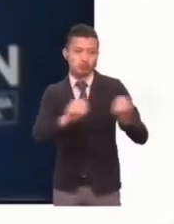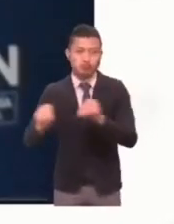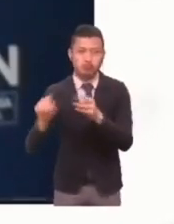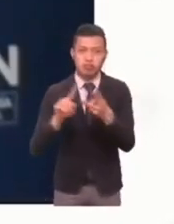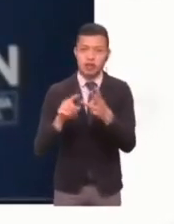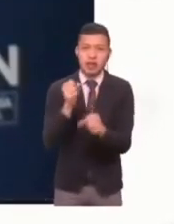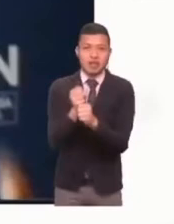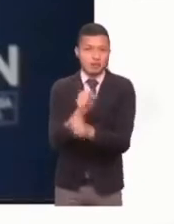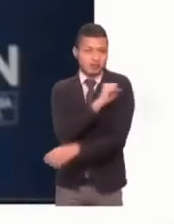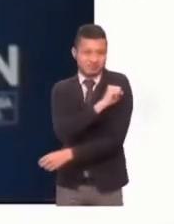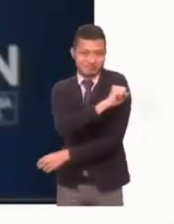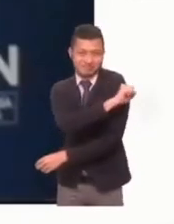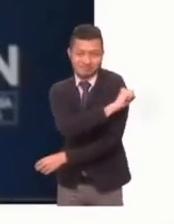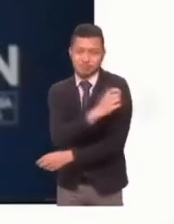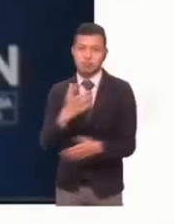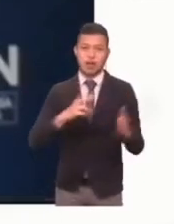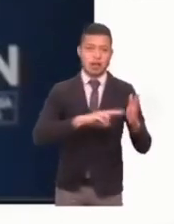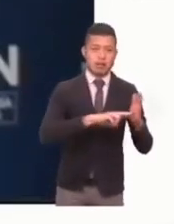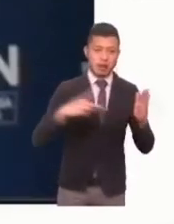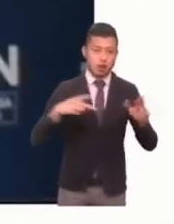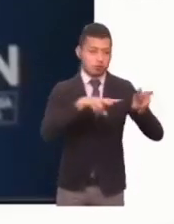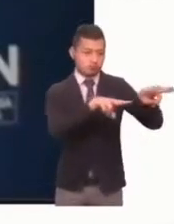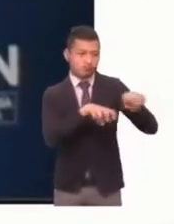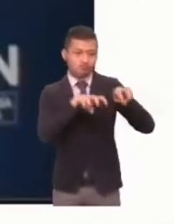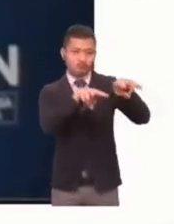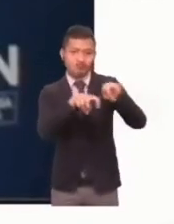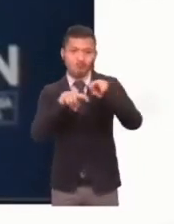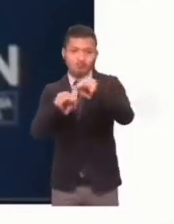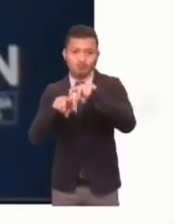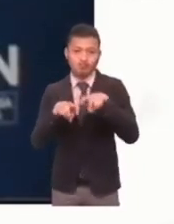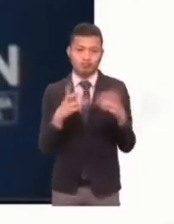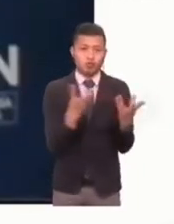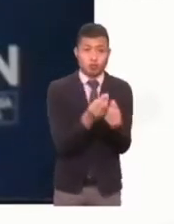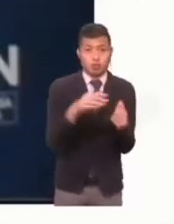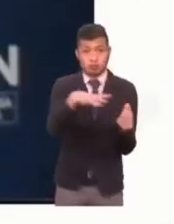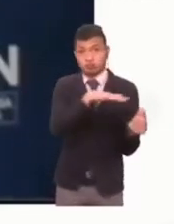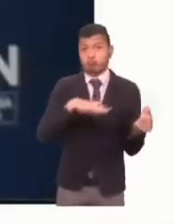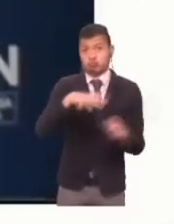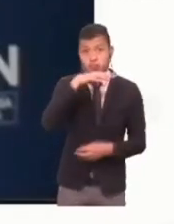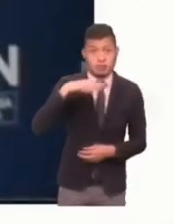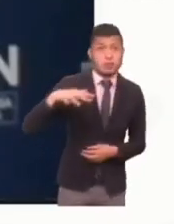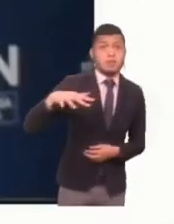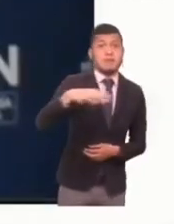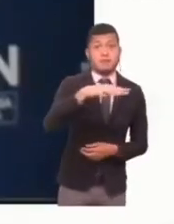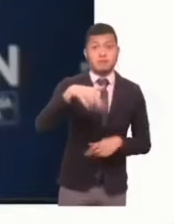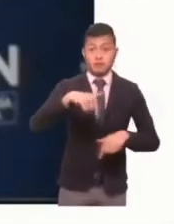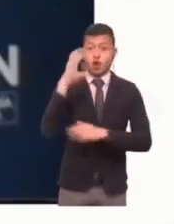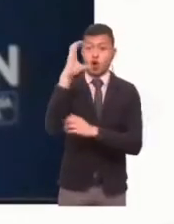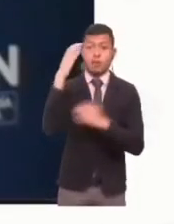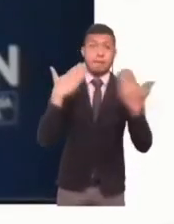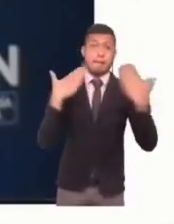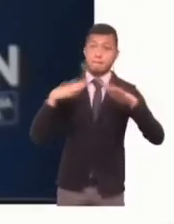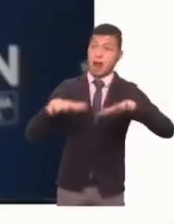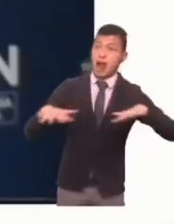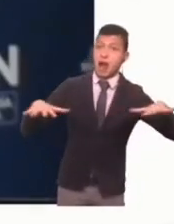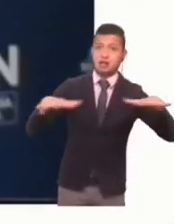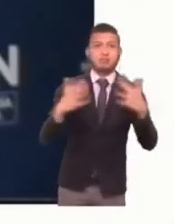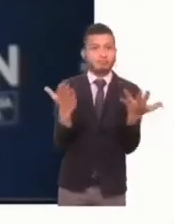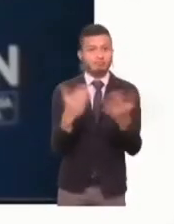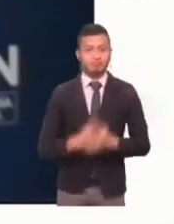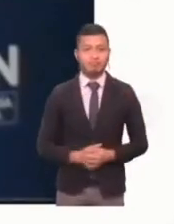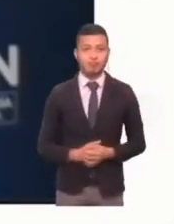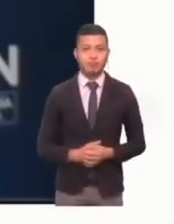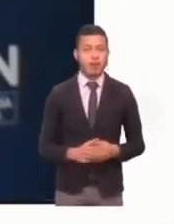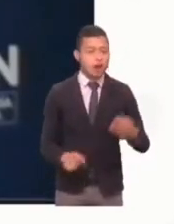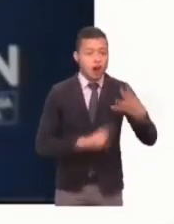sociales, los tecnólogos agrícolas en un país eminentemente rural. Una tercera, que ha sido, y lo digo con toda claridad,